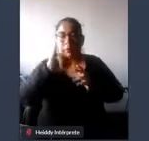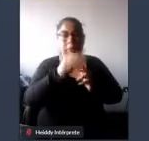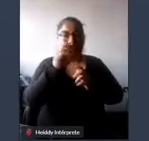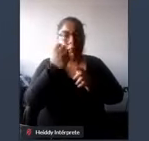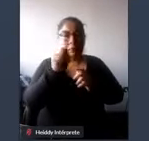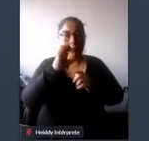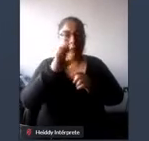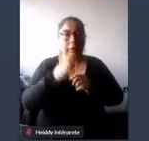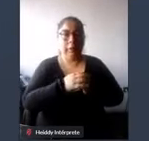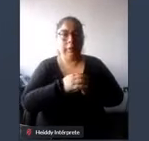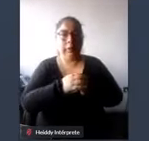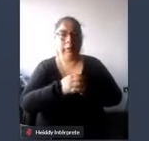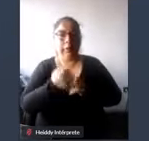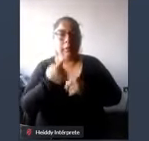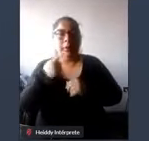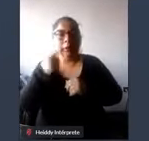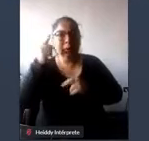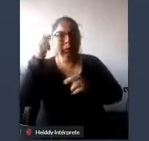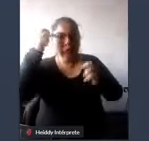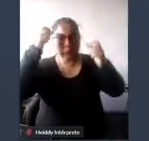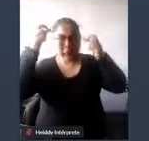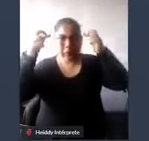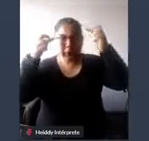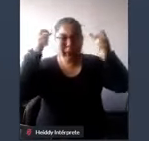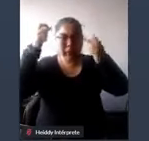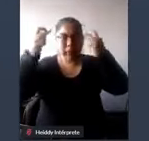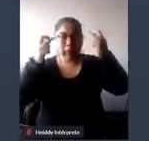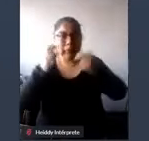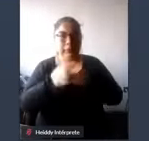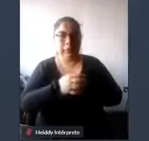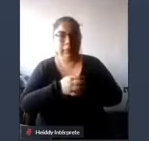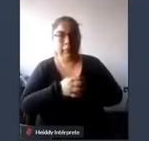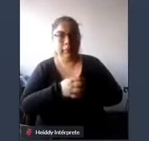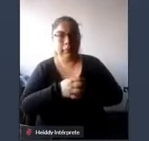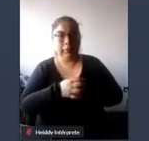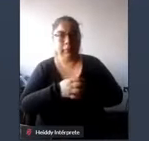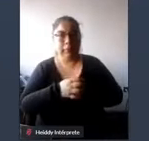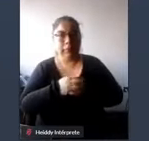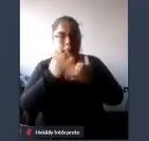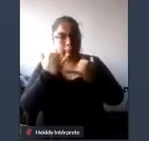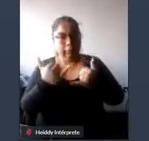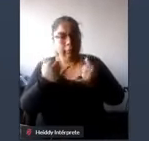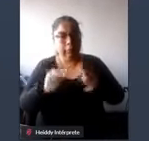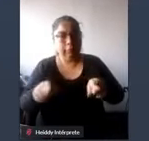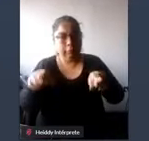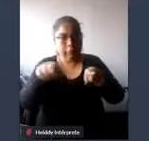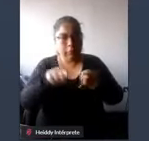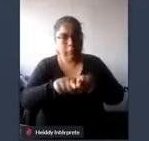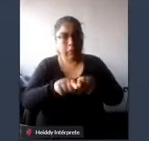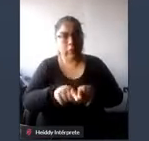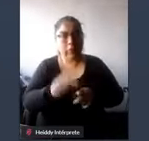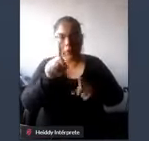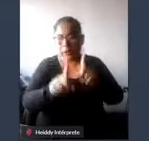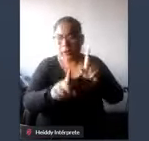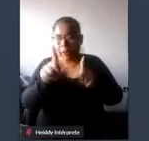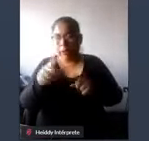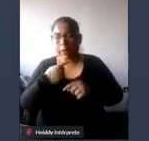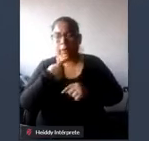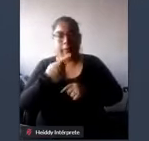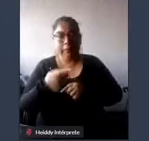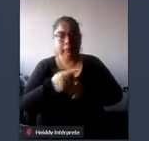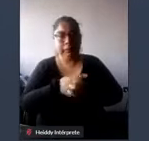a unarme a su preocupación y y también a la desazón que ha manifestado